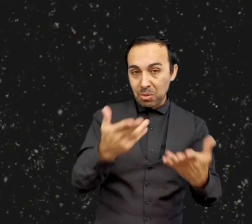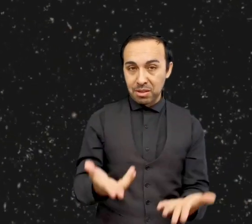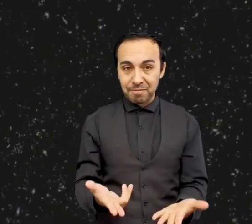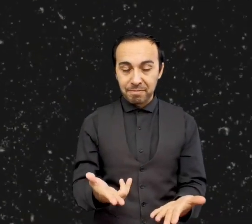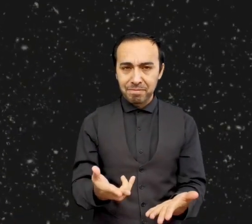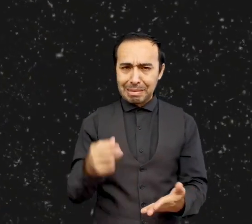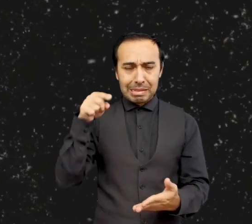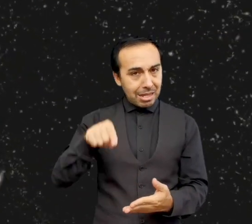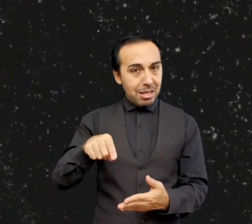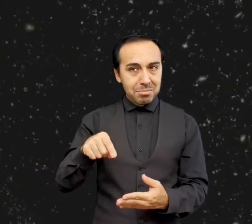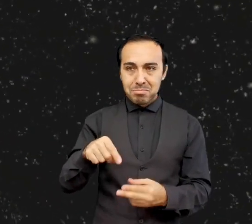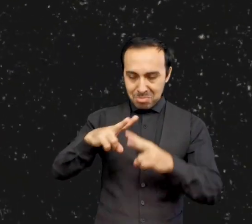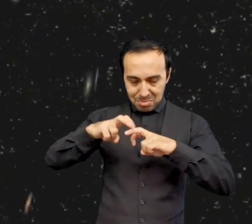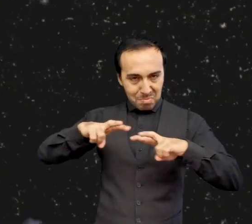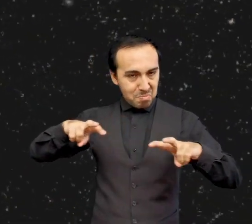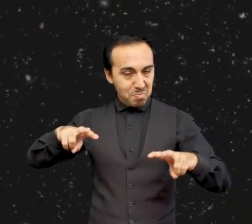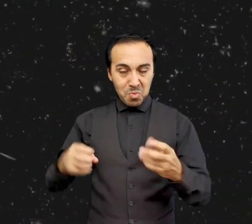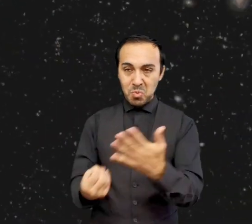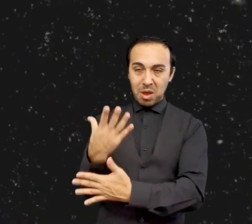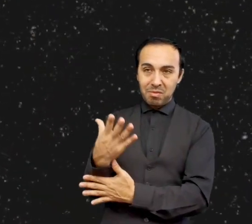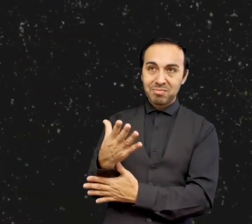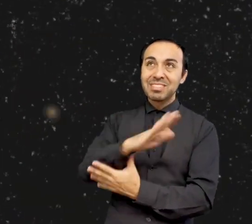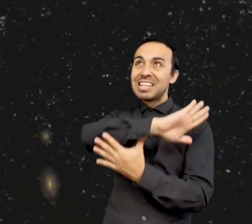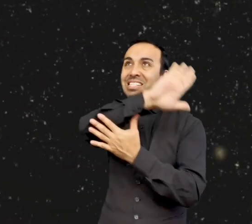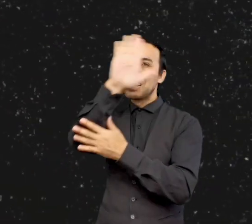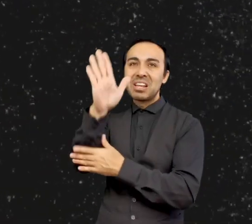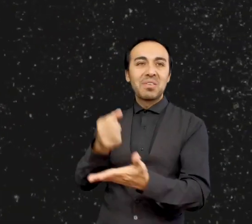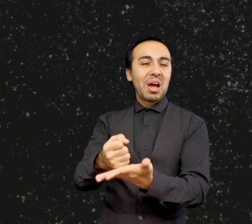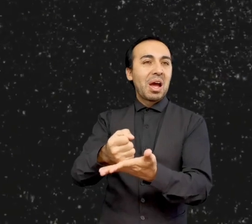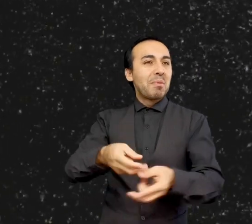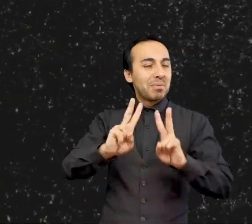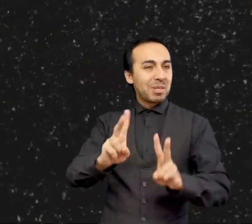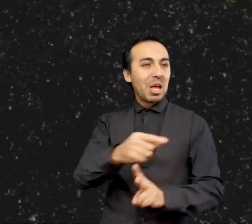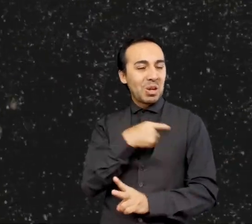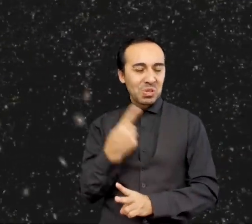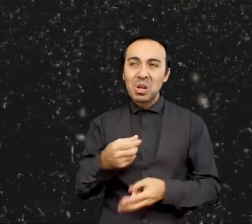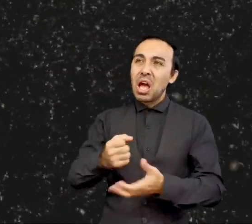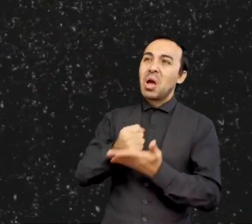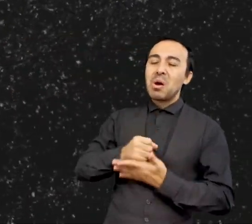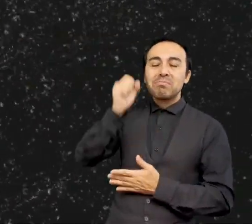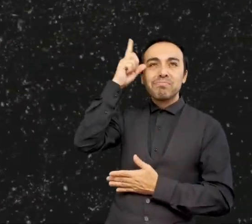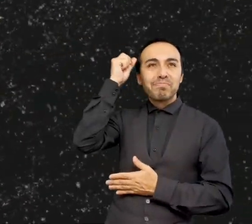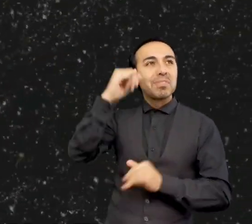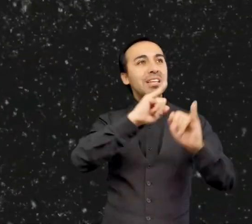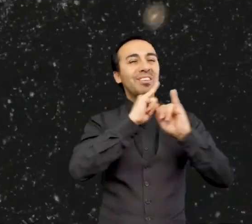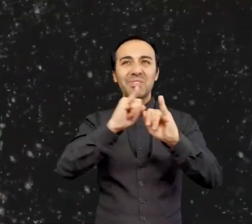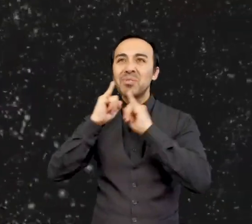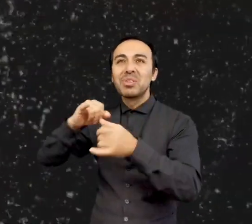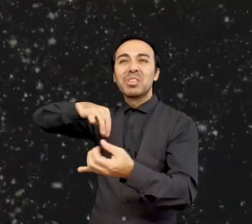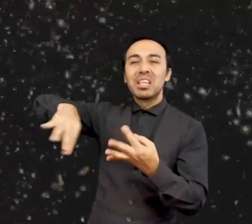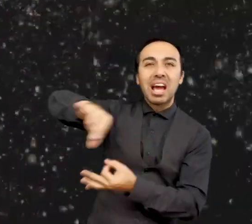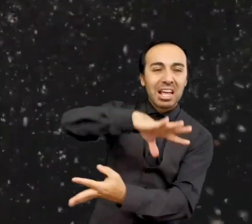Este innovador estudio del cielo reforzará nuestra comprensión de la evolución y formación de las galaxias,